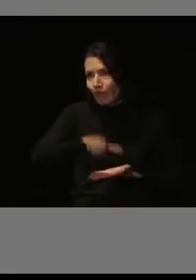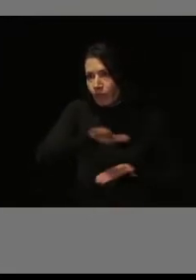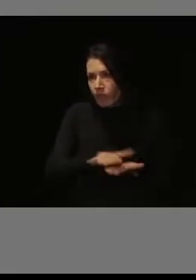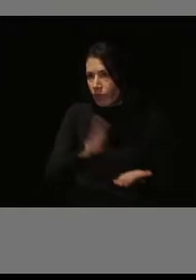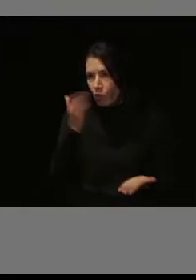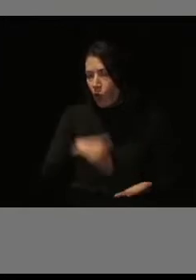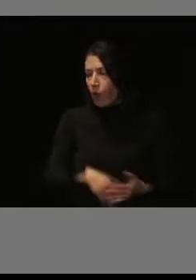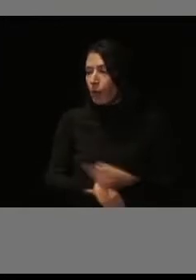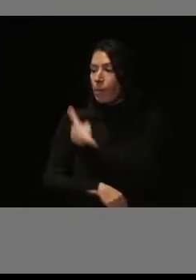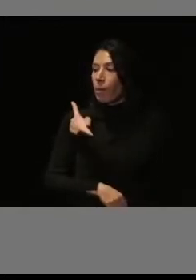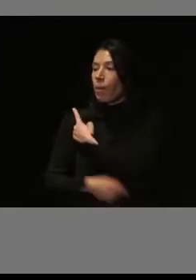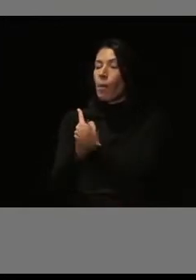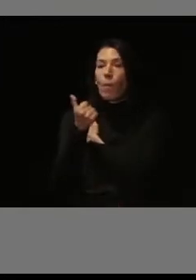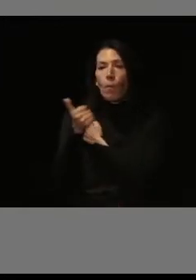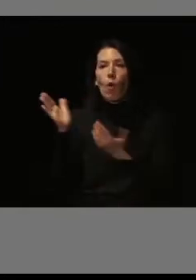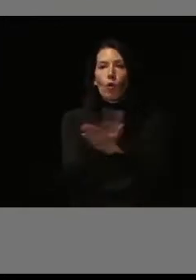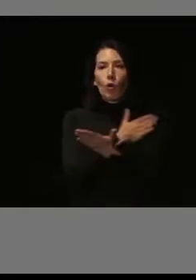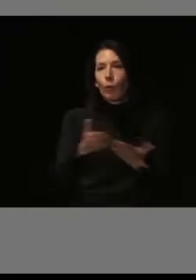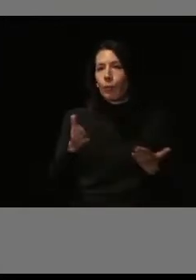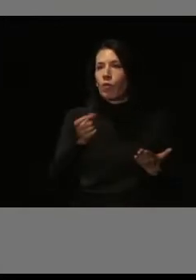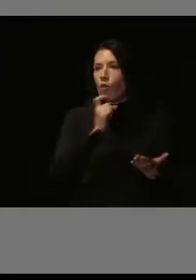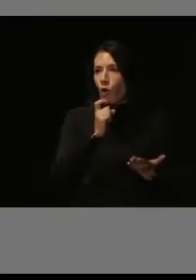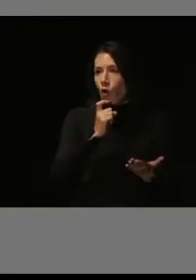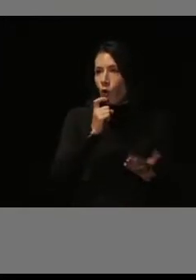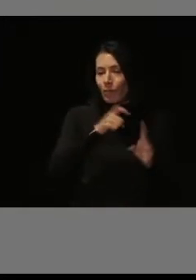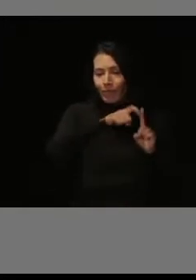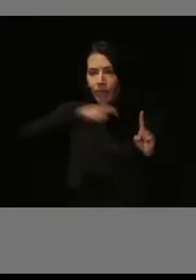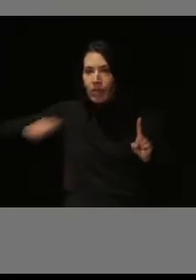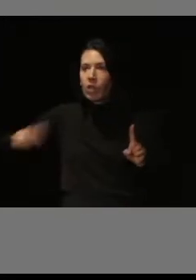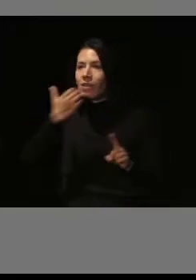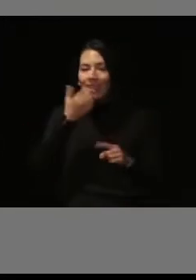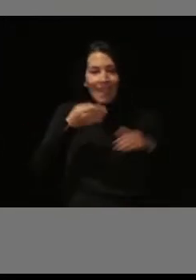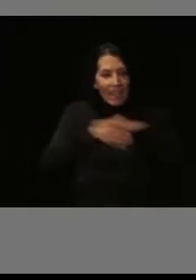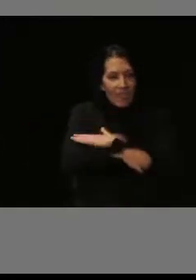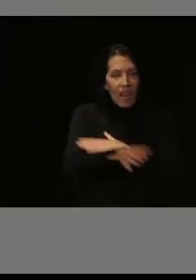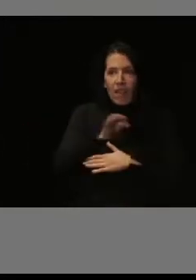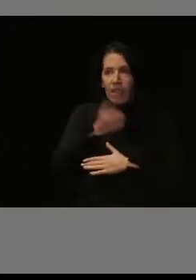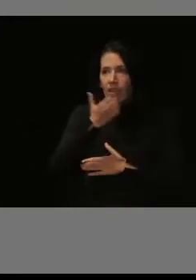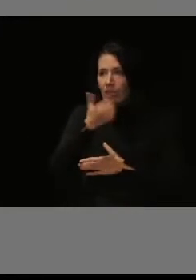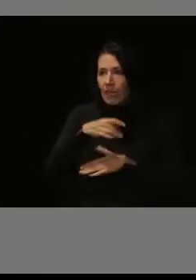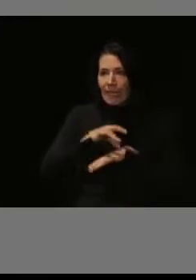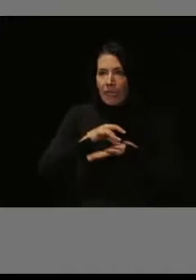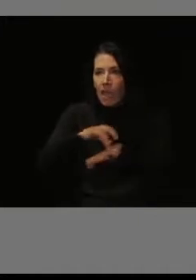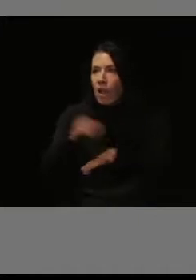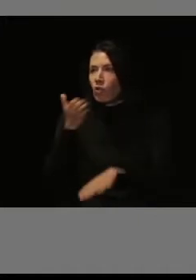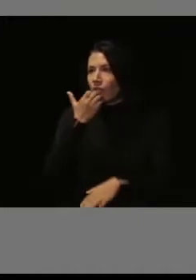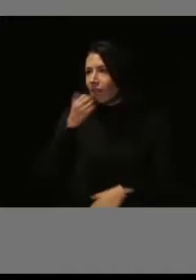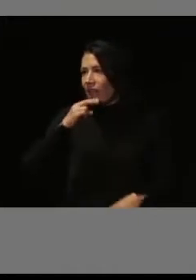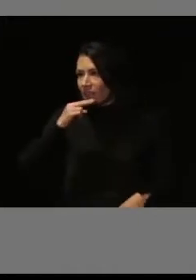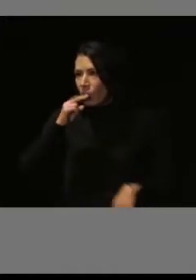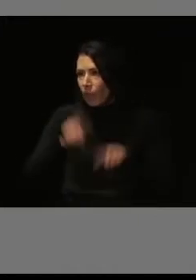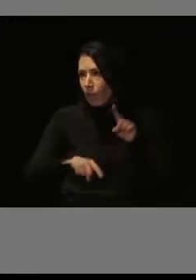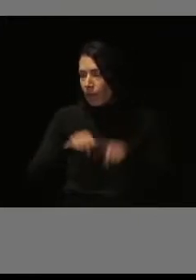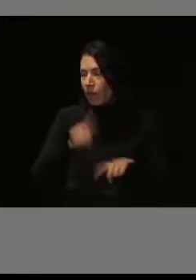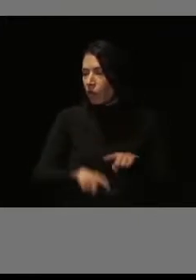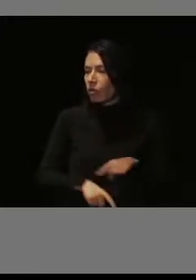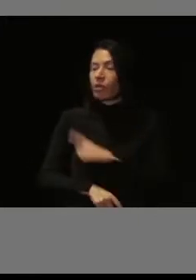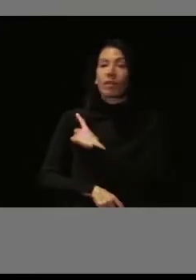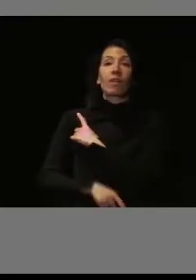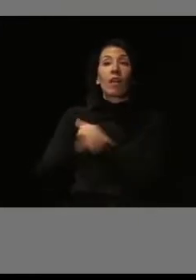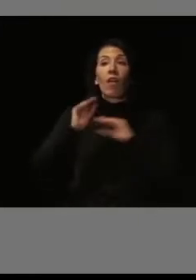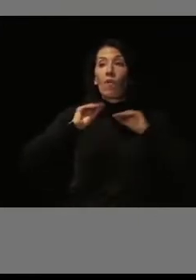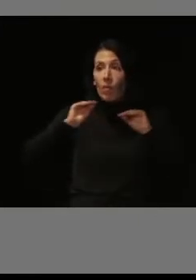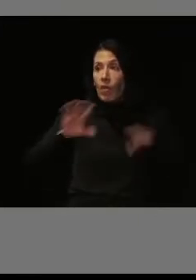Aquí viene un poquito desglosado en cuanto a cuáles son, si es la entrada, si es el itinerario, si es el aseo. Y la formación